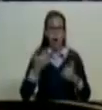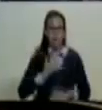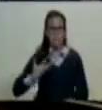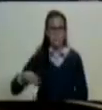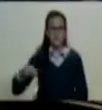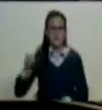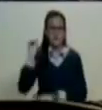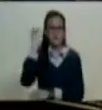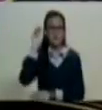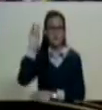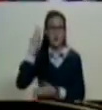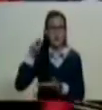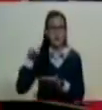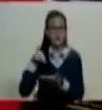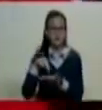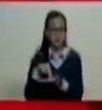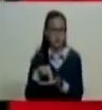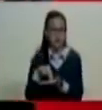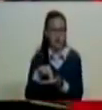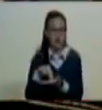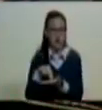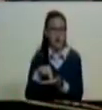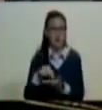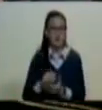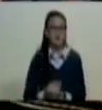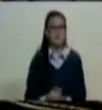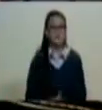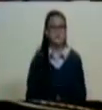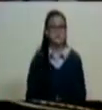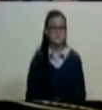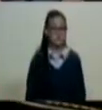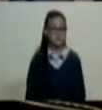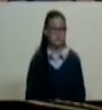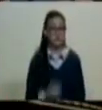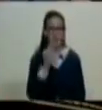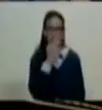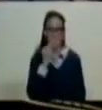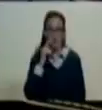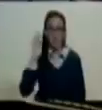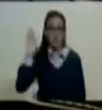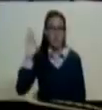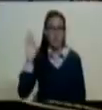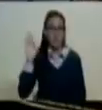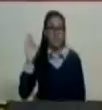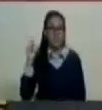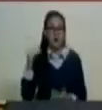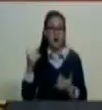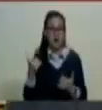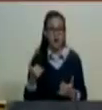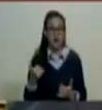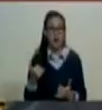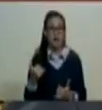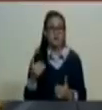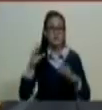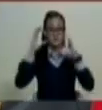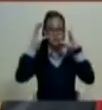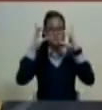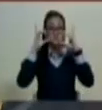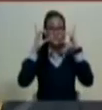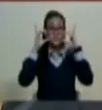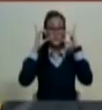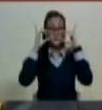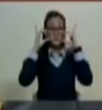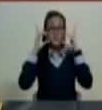esta soberana asamblea nacional constituyente. Bueno, juramentar nuestra queridísima presidenta Delcy Rodríguez,